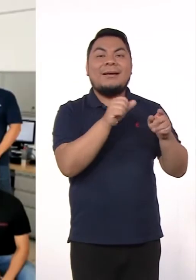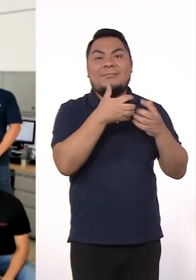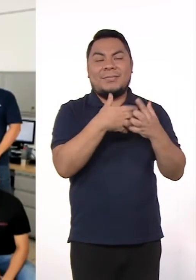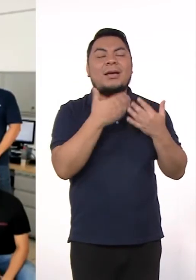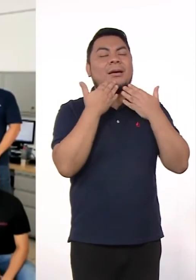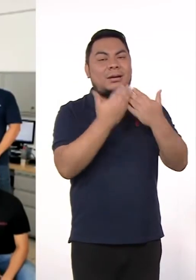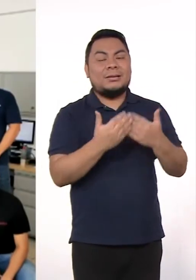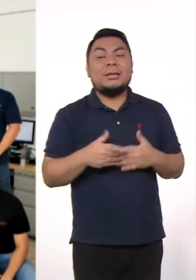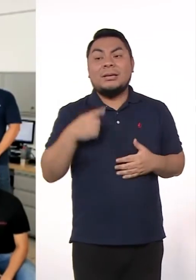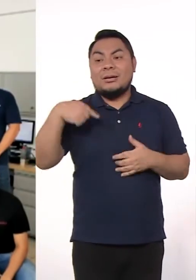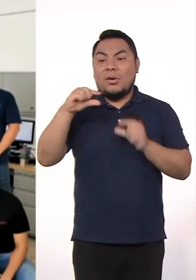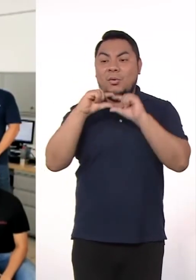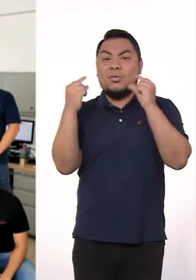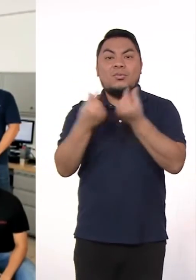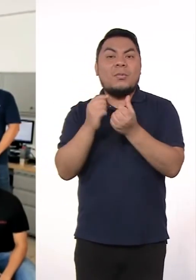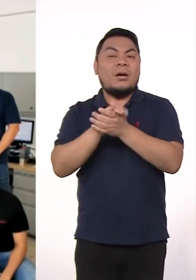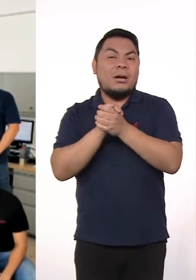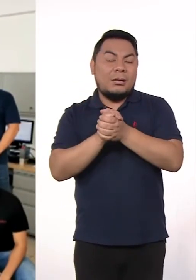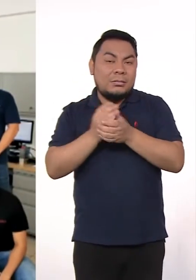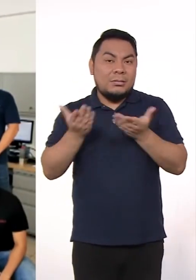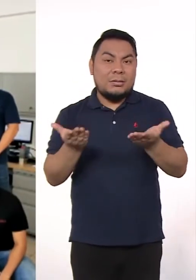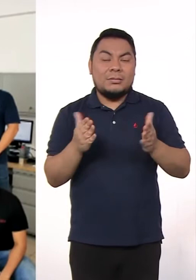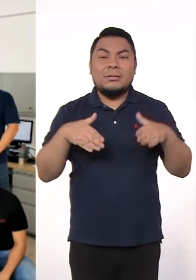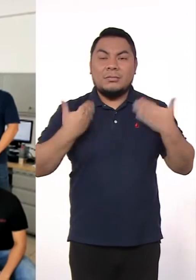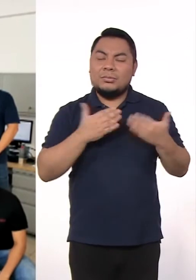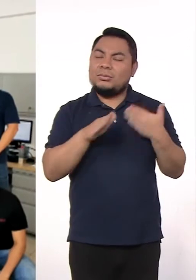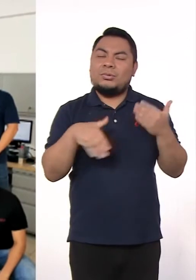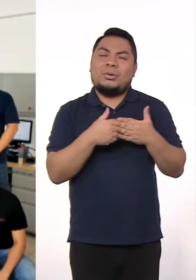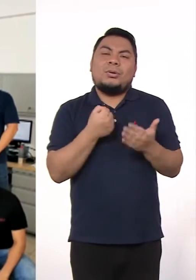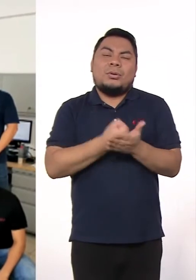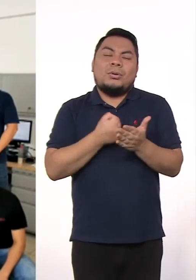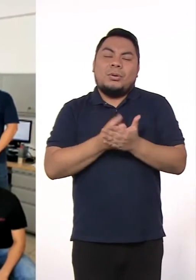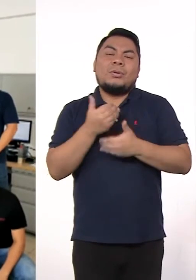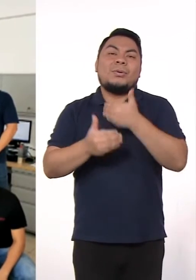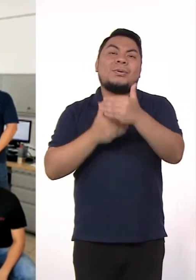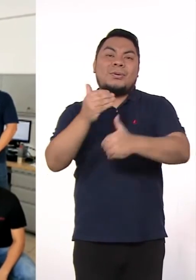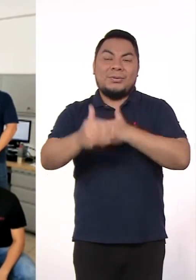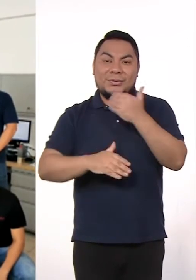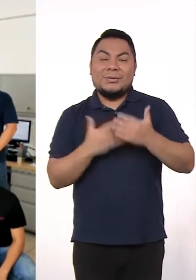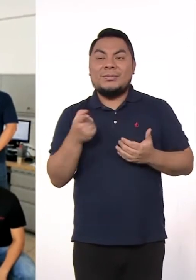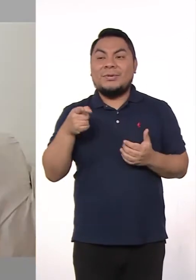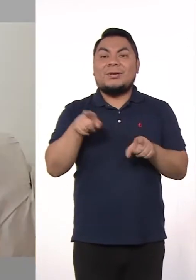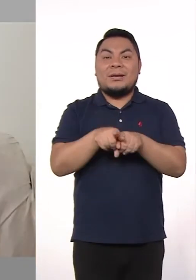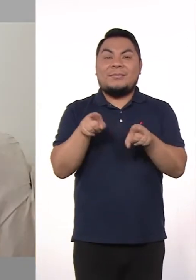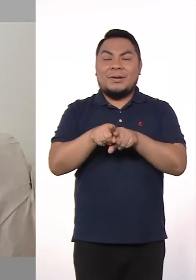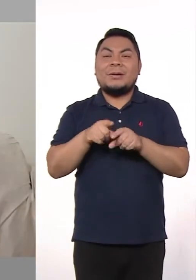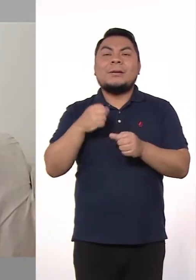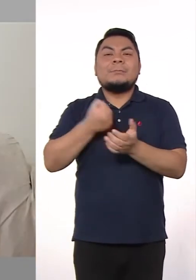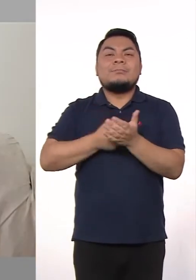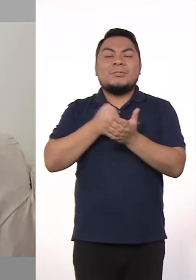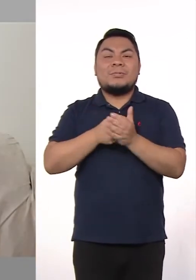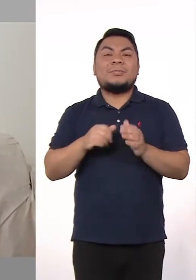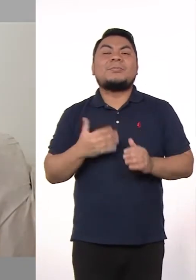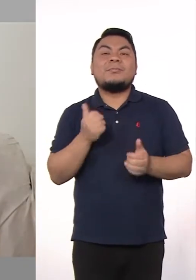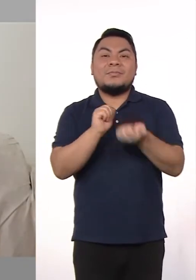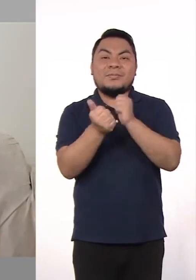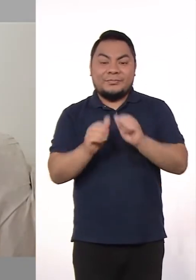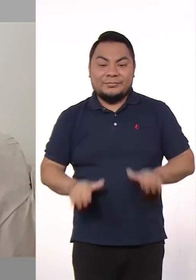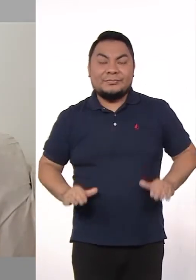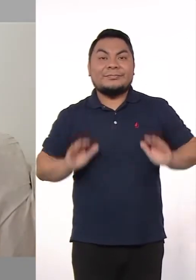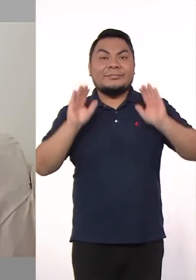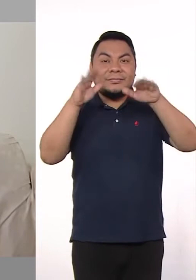de compañeros y amigos en los cuales valoro mucho porque también asistieron a mis partidos y eso dice bastante